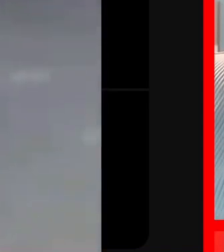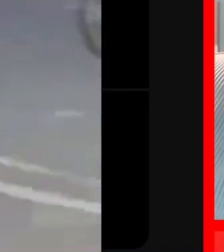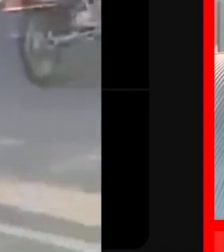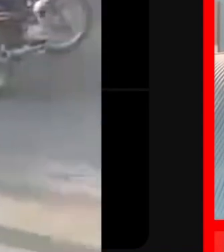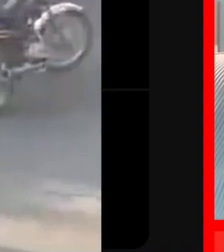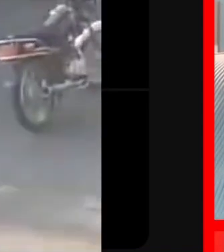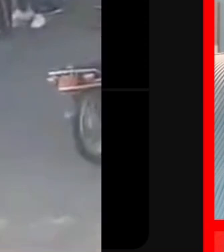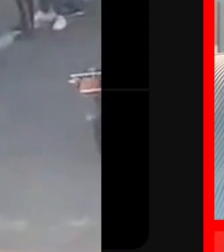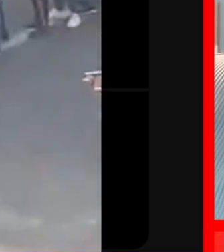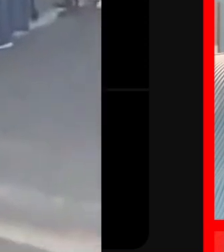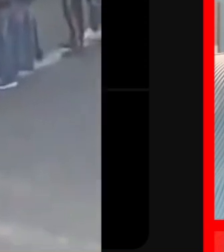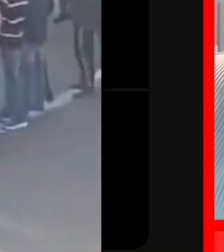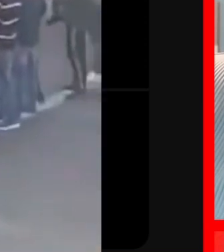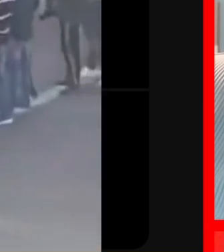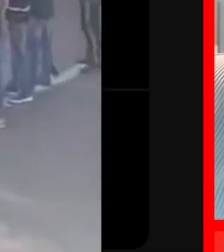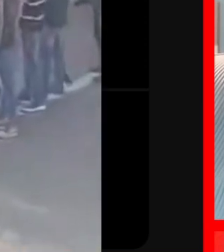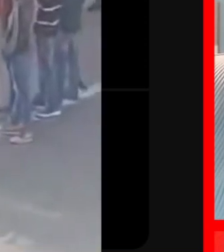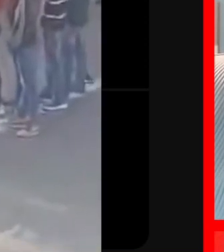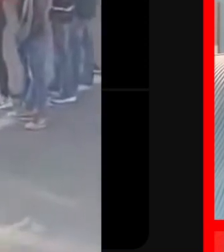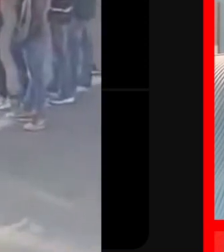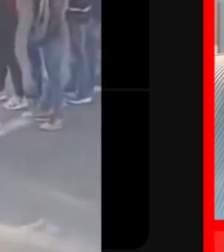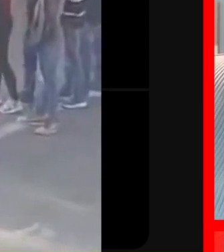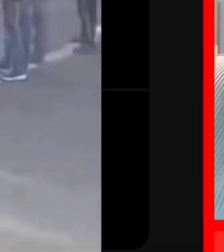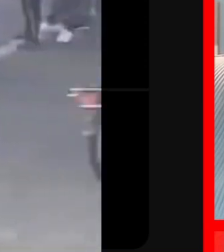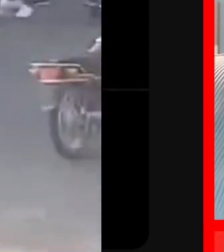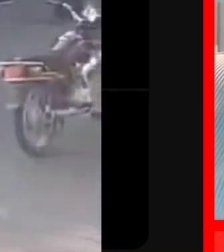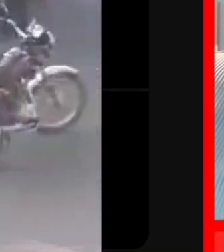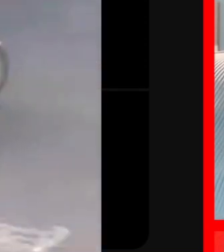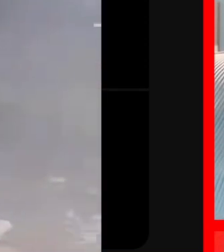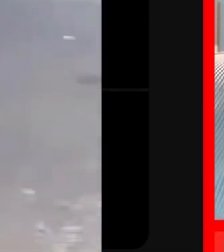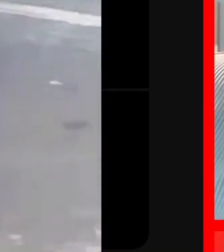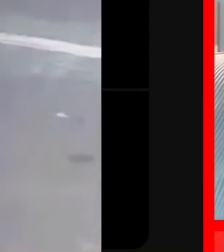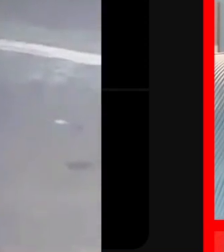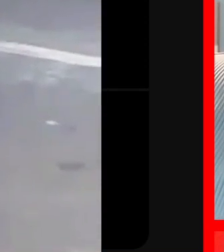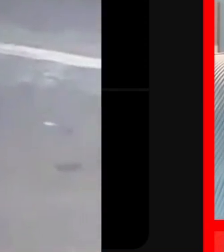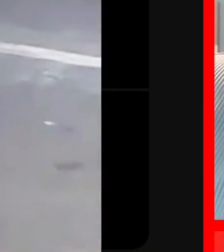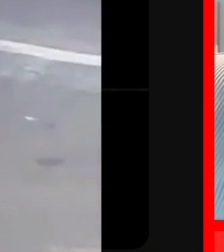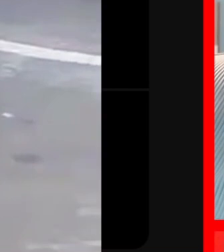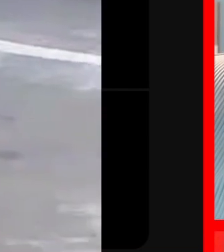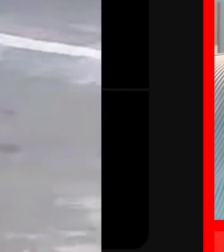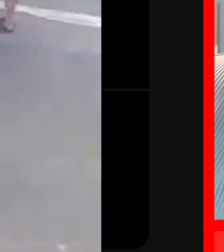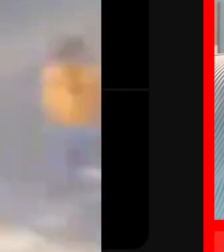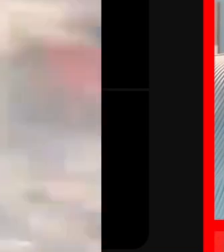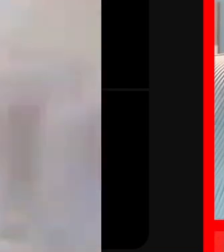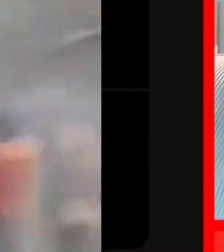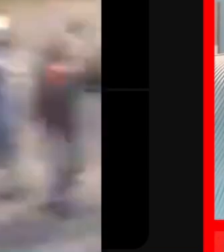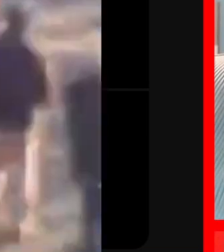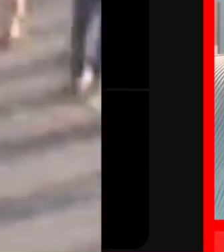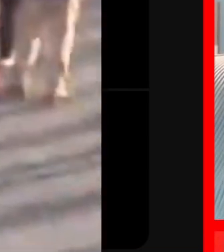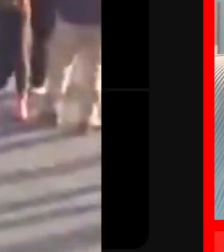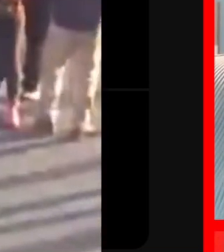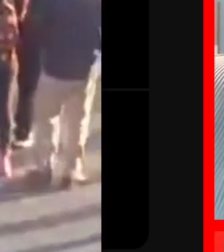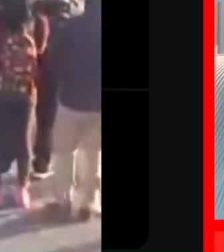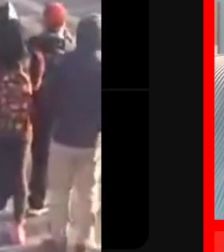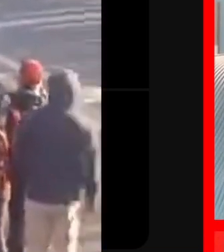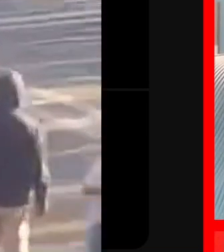se ve que llegó a Chiapas y la gente nos estaba recibiendo con aplausos